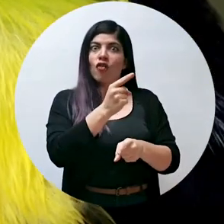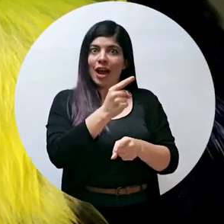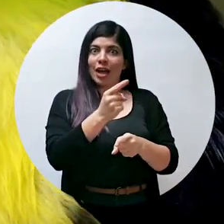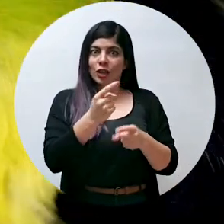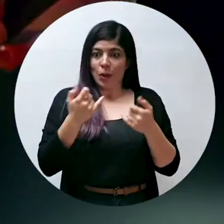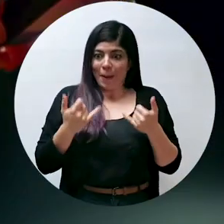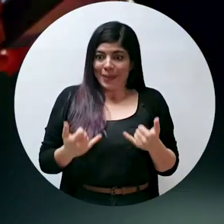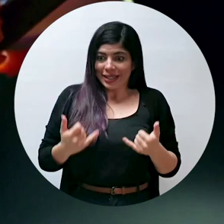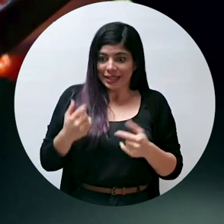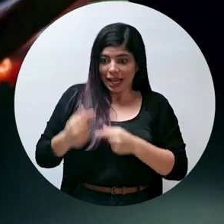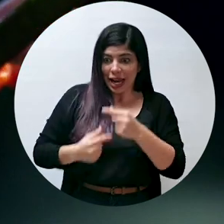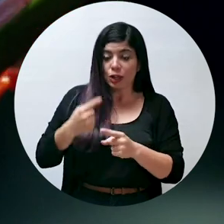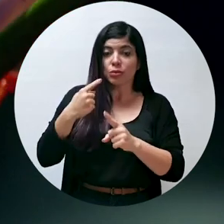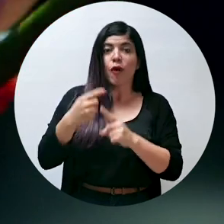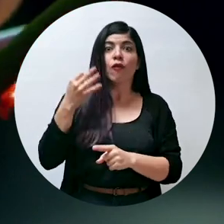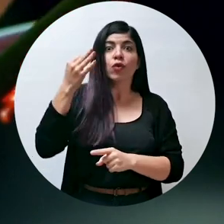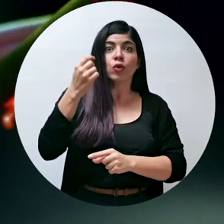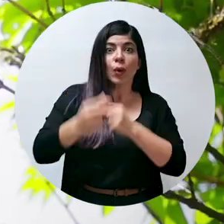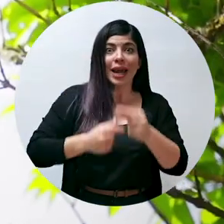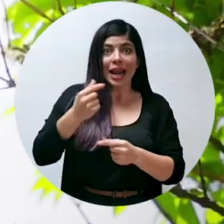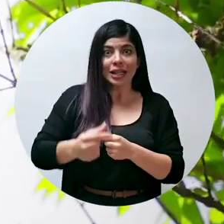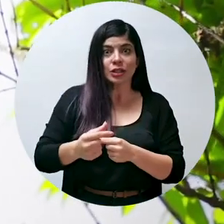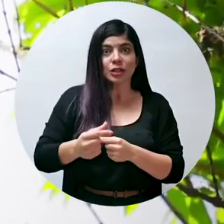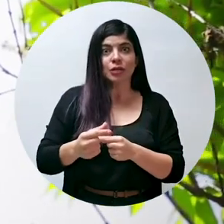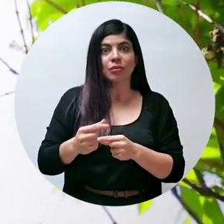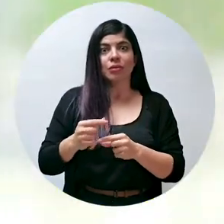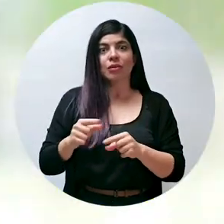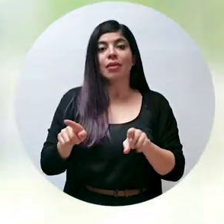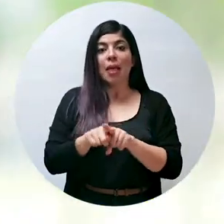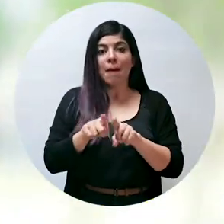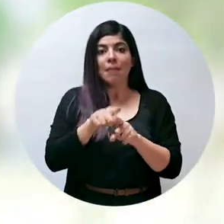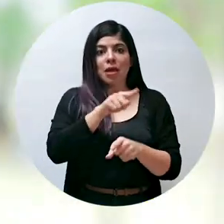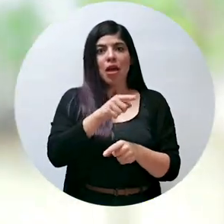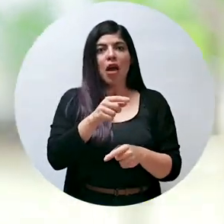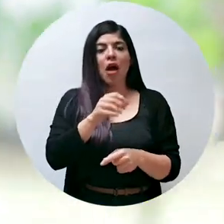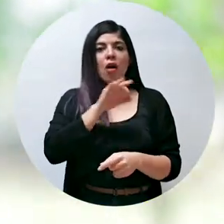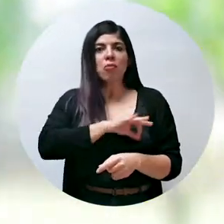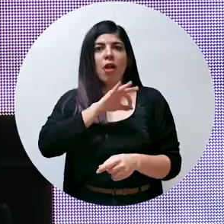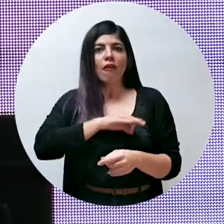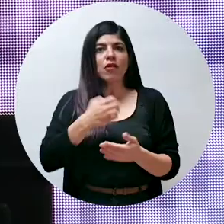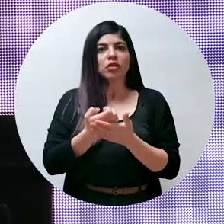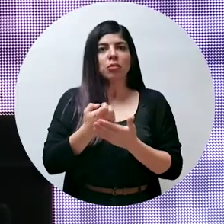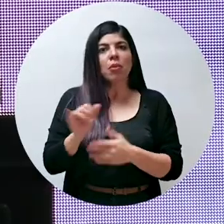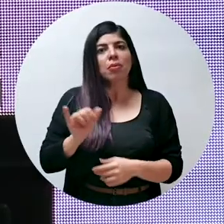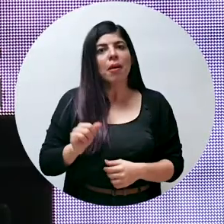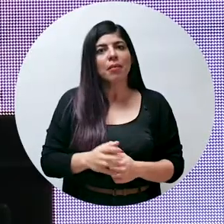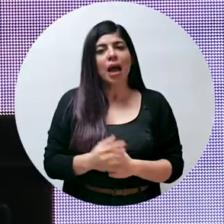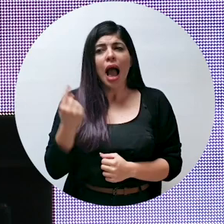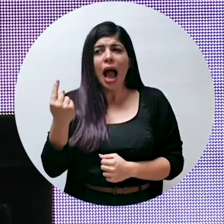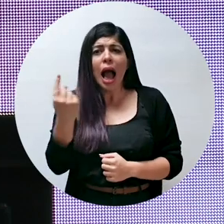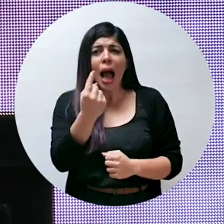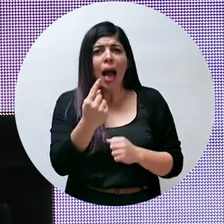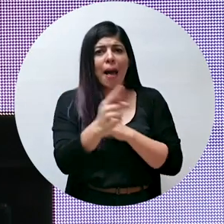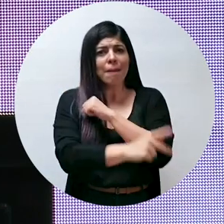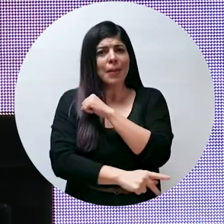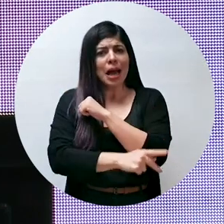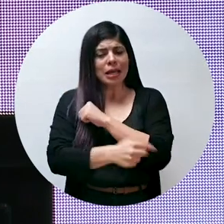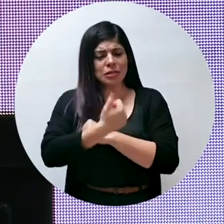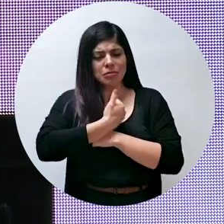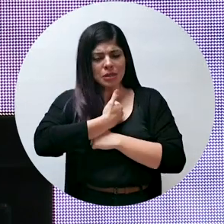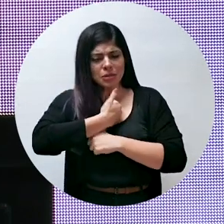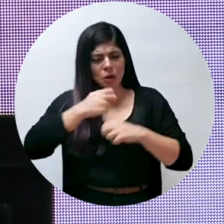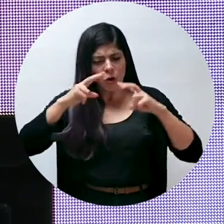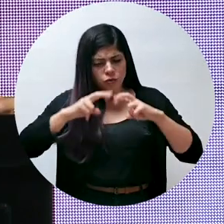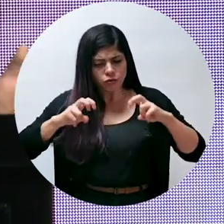presente y las futuras generaciones, sino que puede ser rentable. Cada país hará sus propias estimaciones